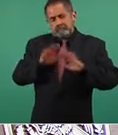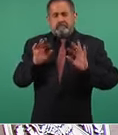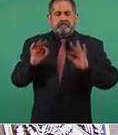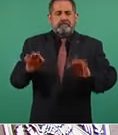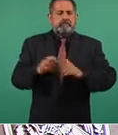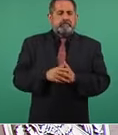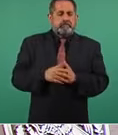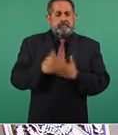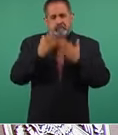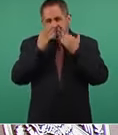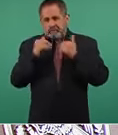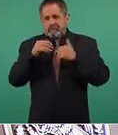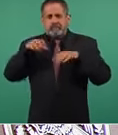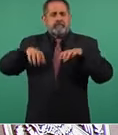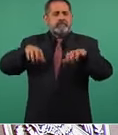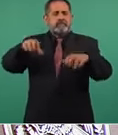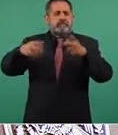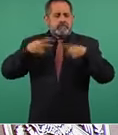no van a haber más